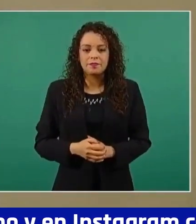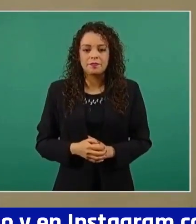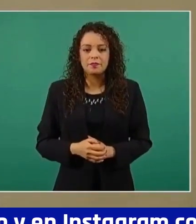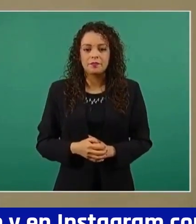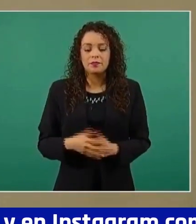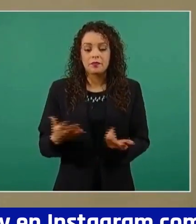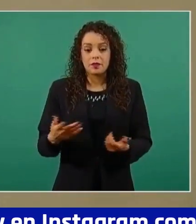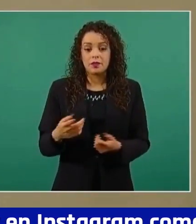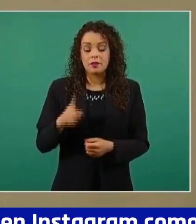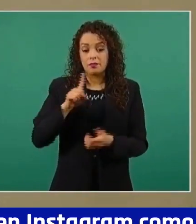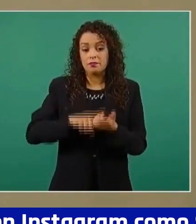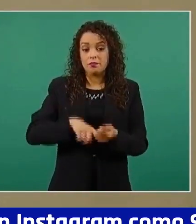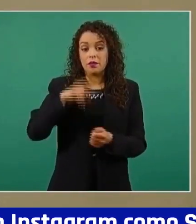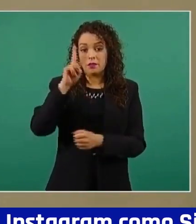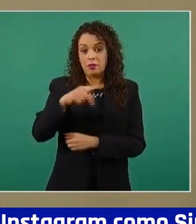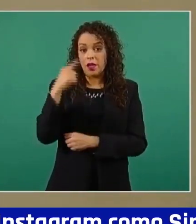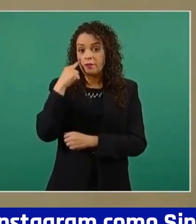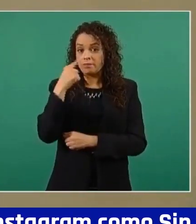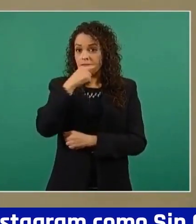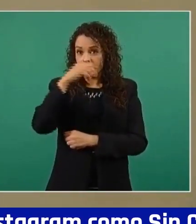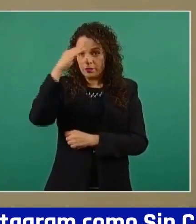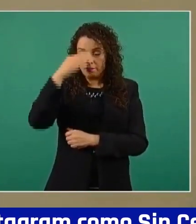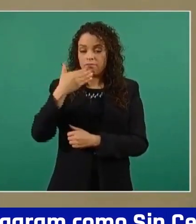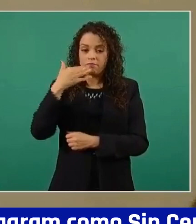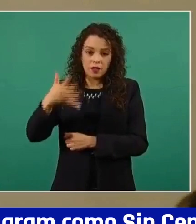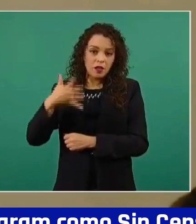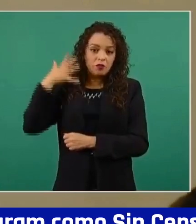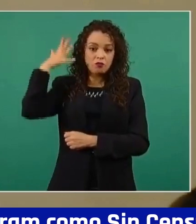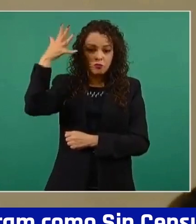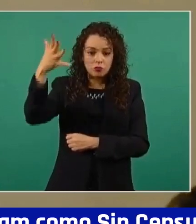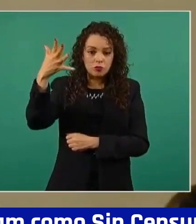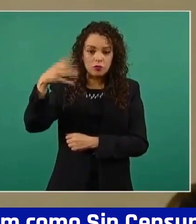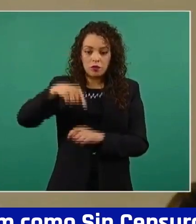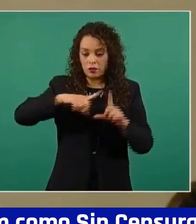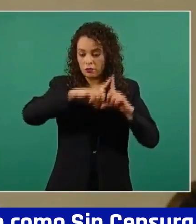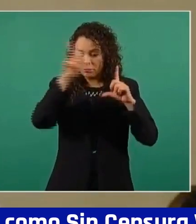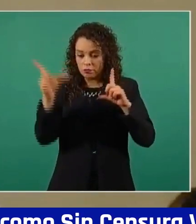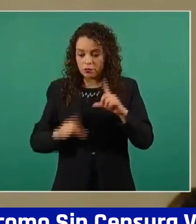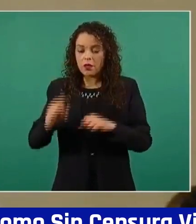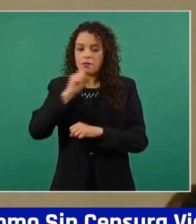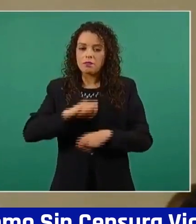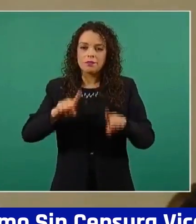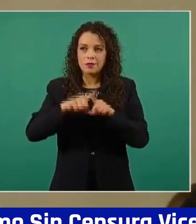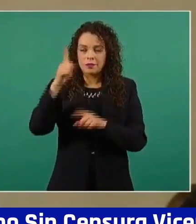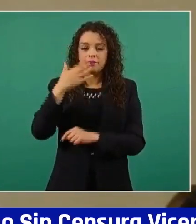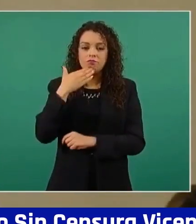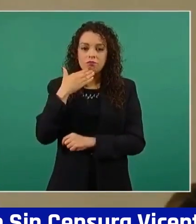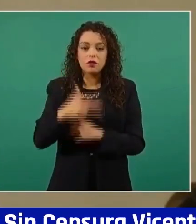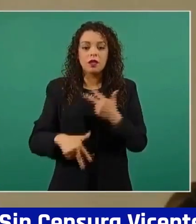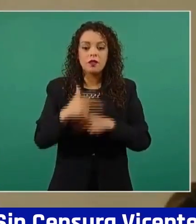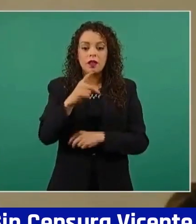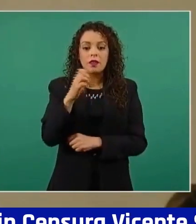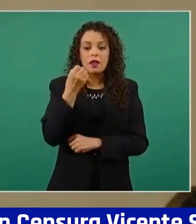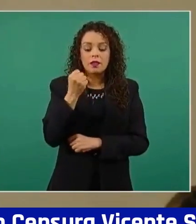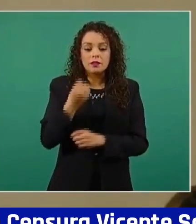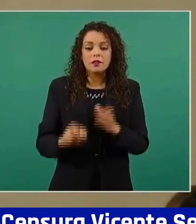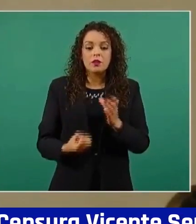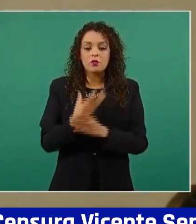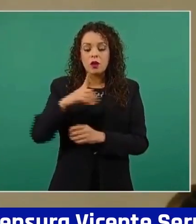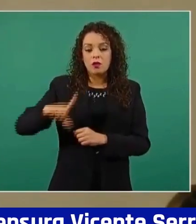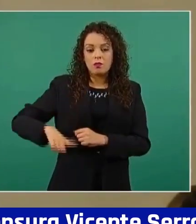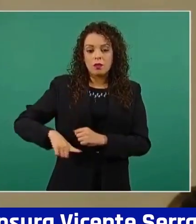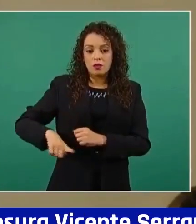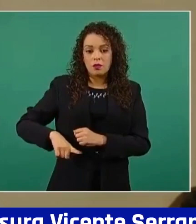mi Estado. A futuro, así como la tiene el país, creo que también Sonora, a partir del 13 de septiembre, con la llegada del nuevo gobierno, tendrá también una